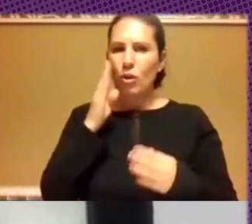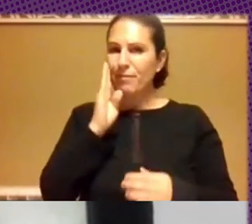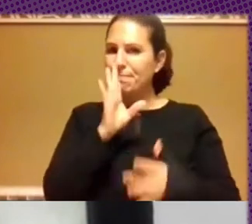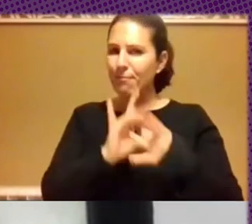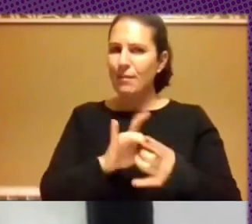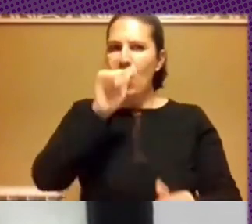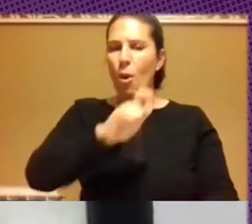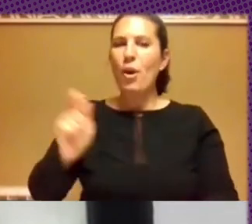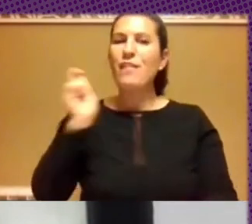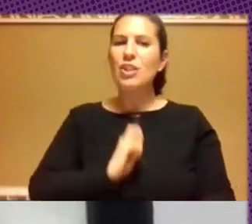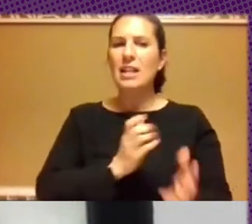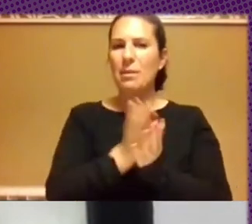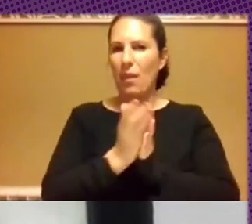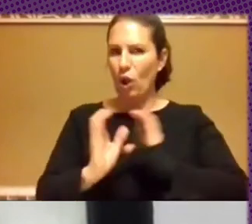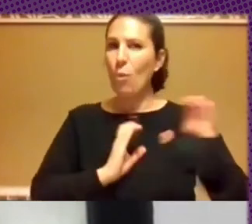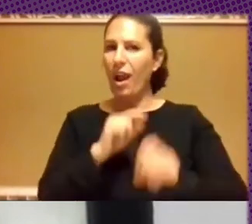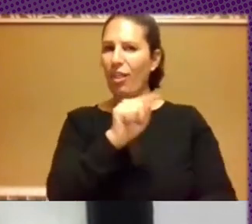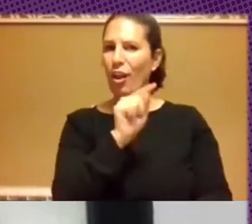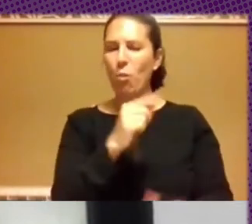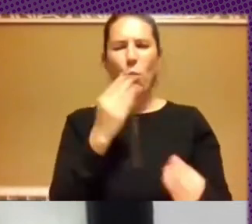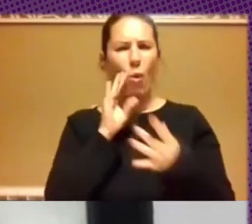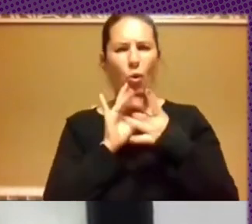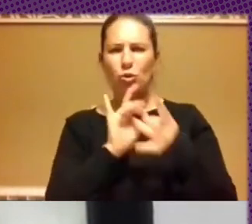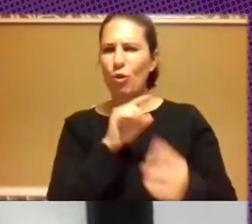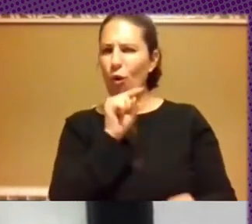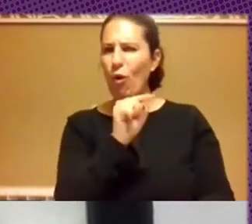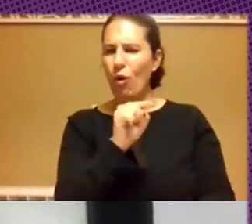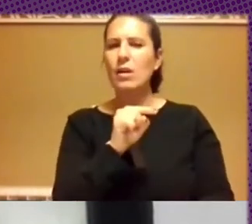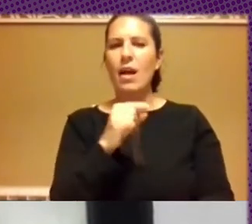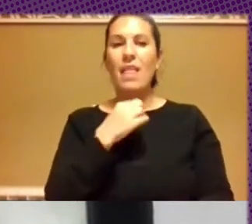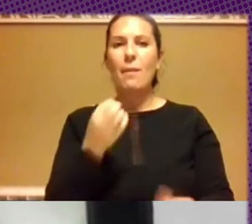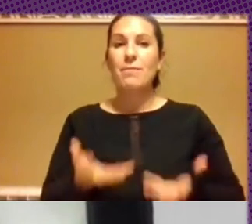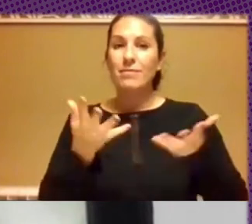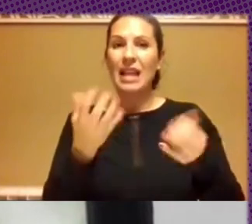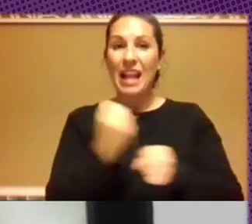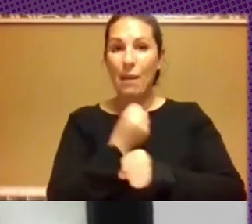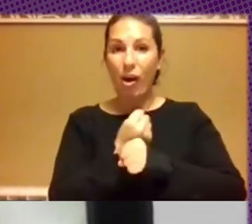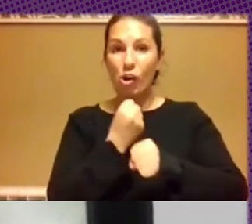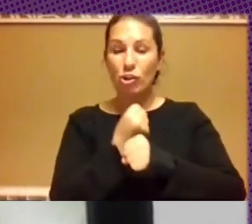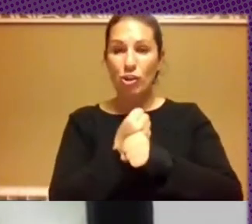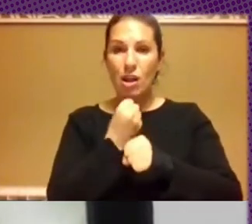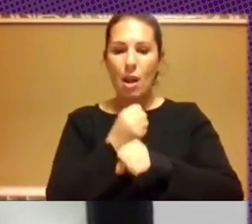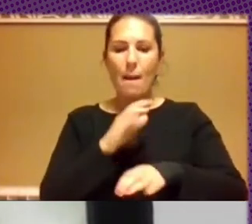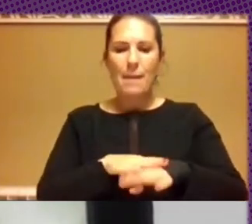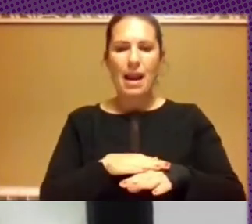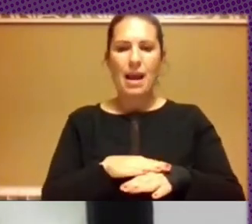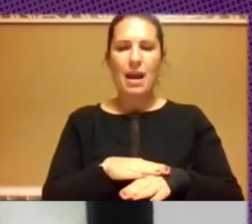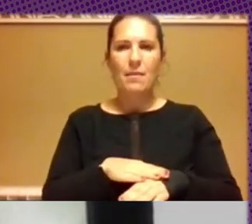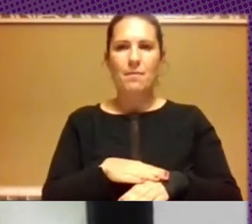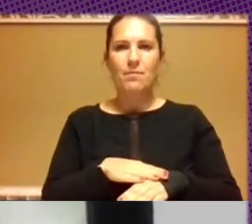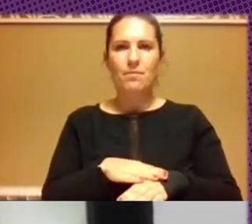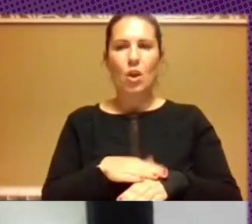medios y poner en circulación trabajos que permitan poner en cuestión la deontología